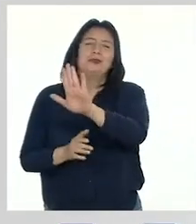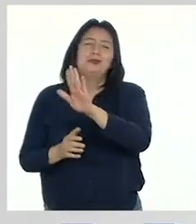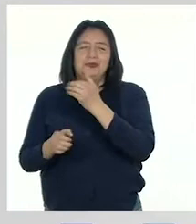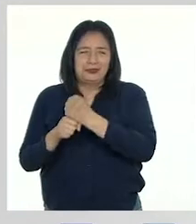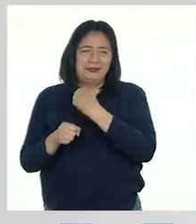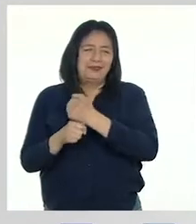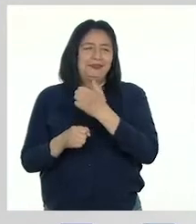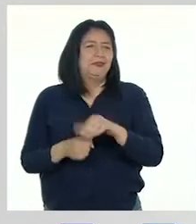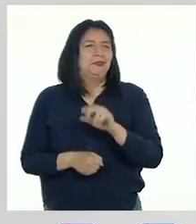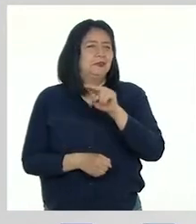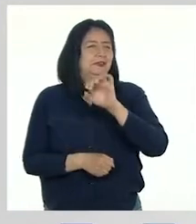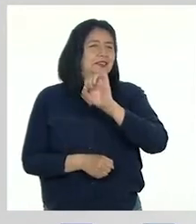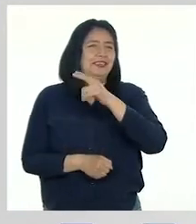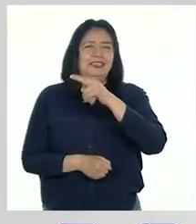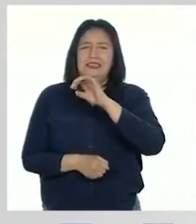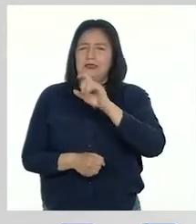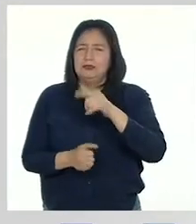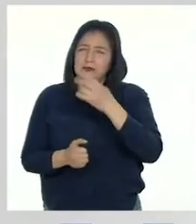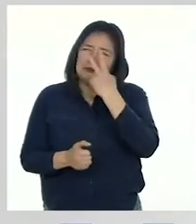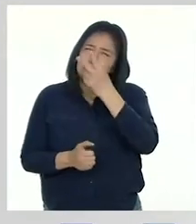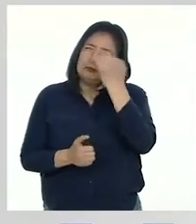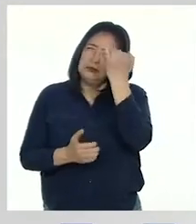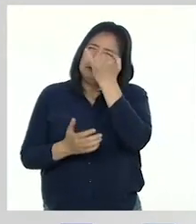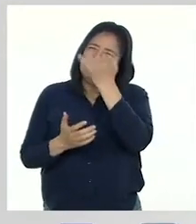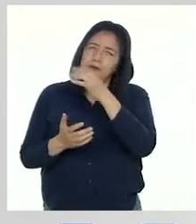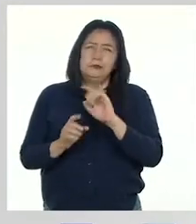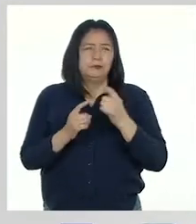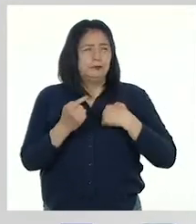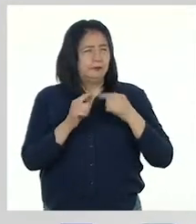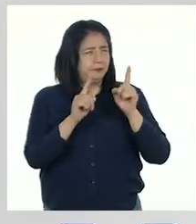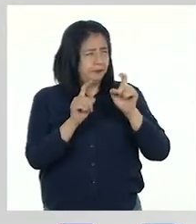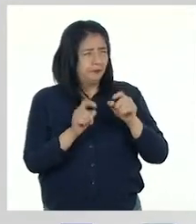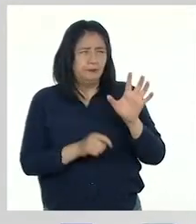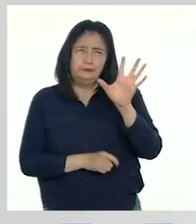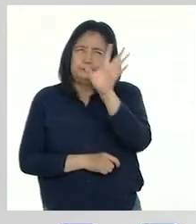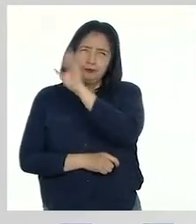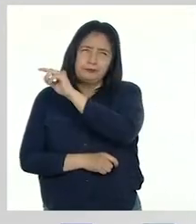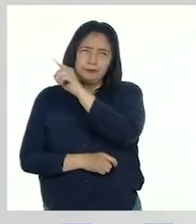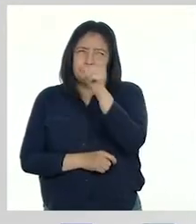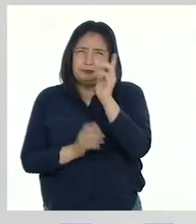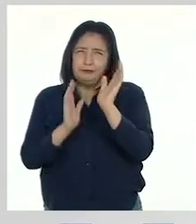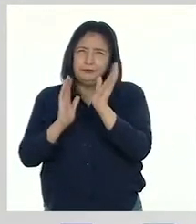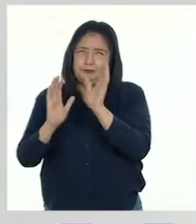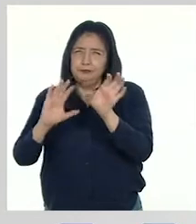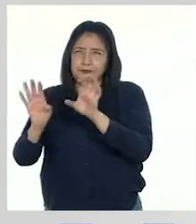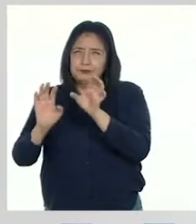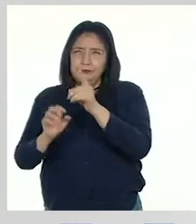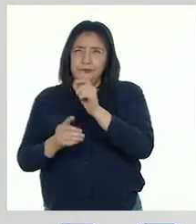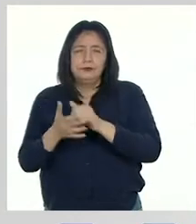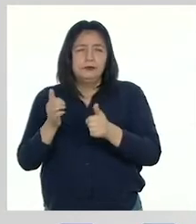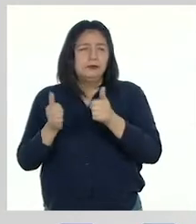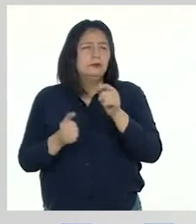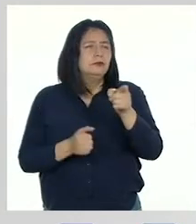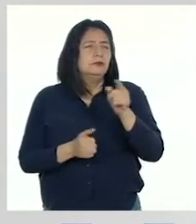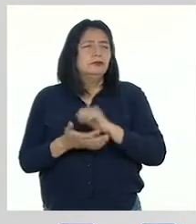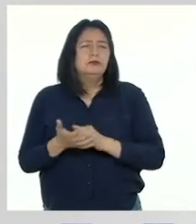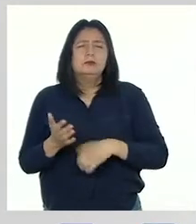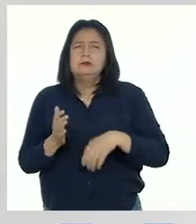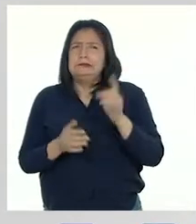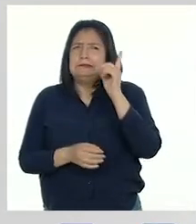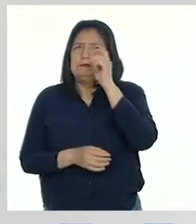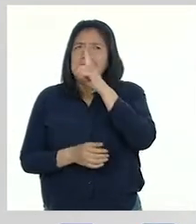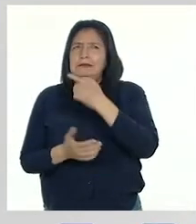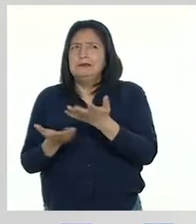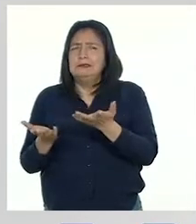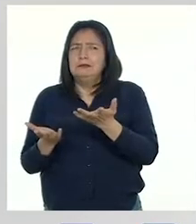trabajo, Nashly. Cuando vi su gráfico le pregunté, de todas estas actividades, ¿en cuál tuviste mayores